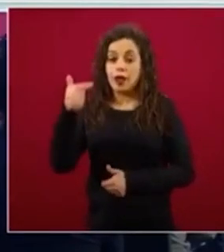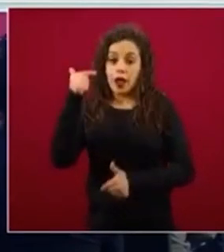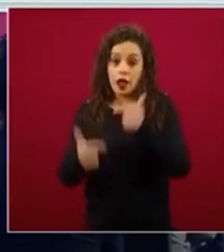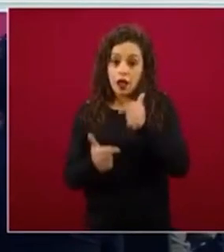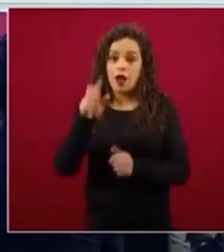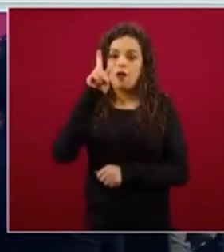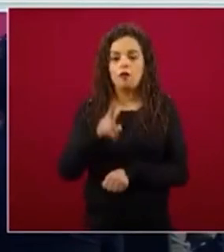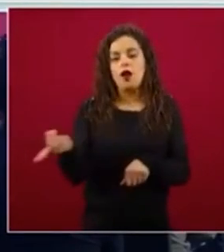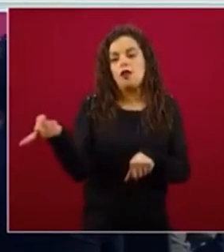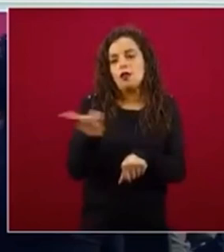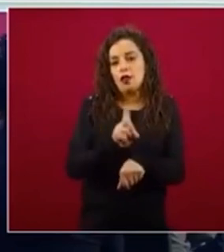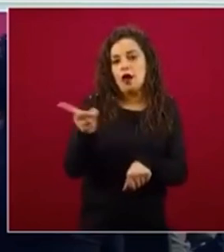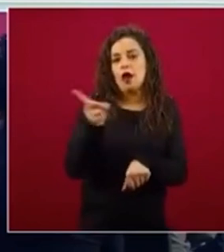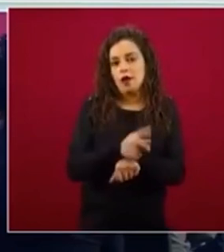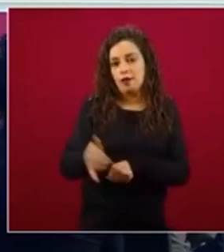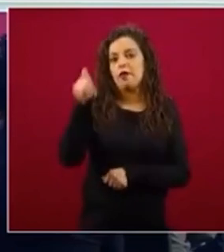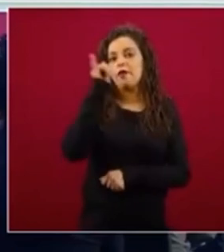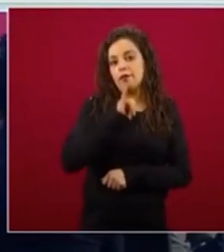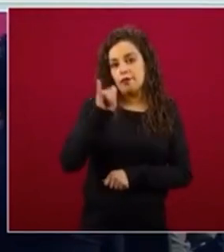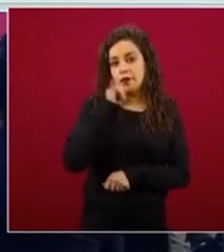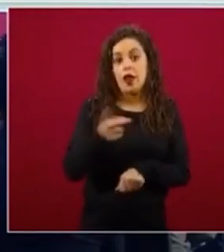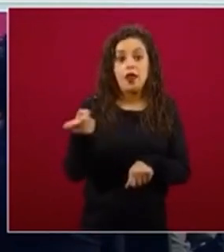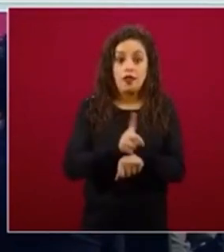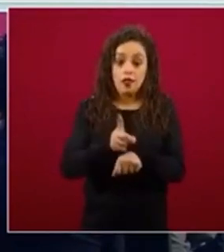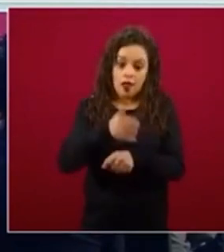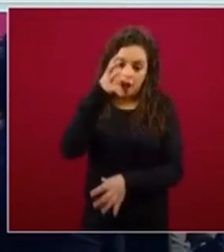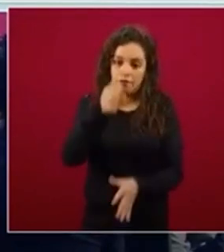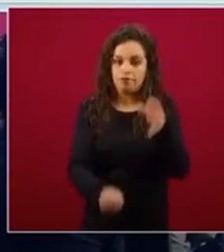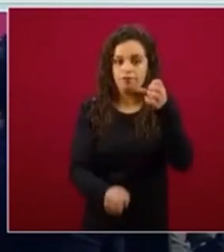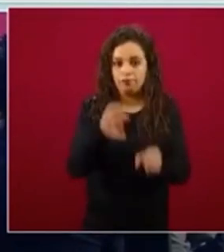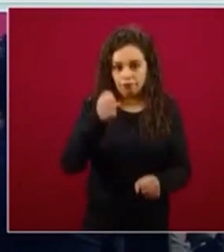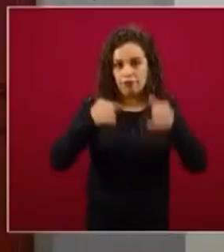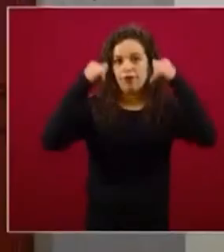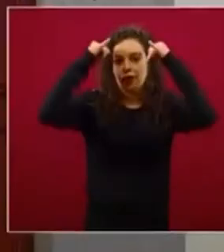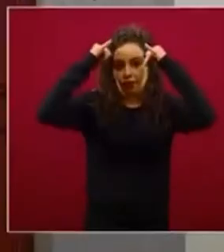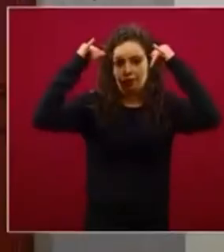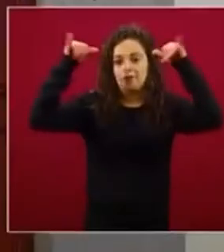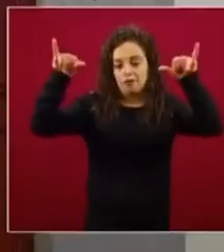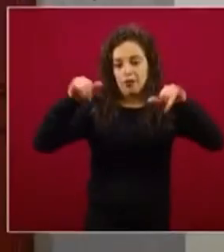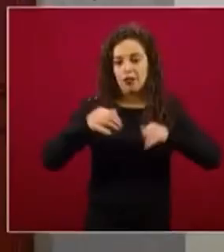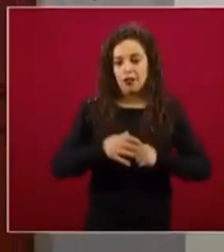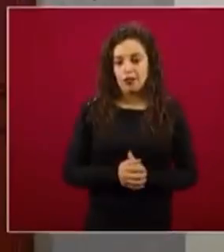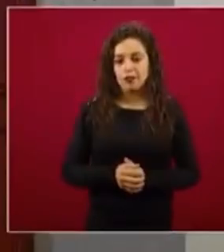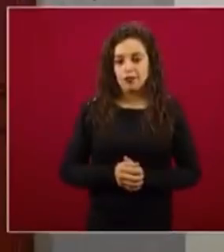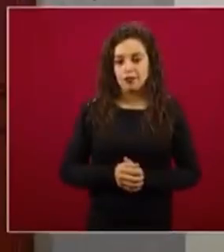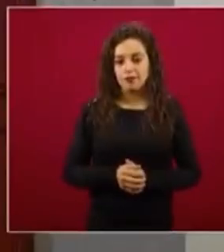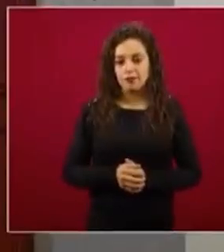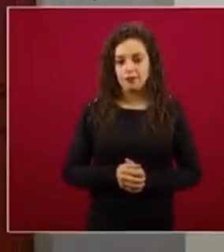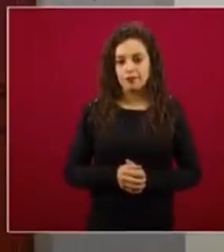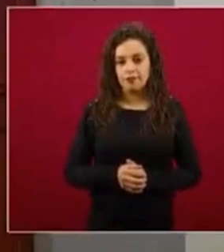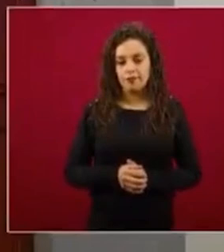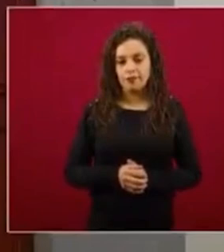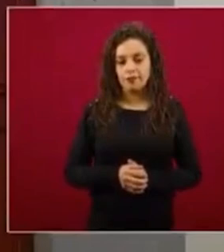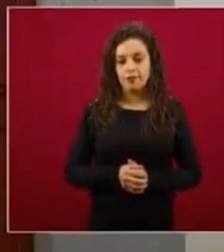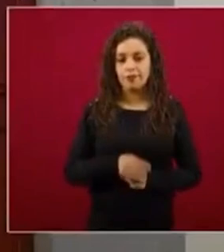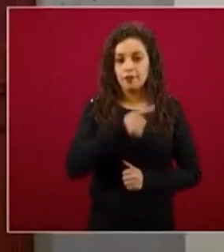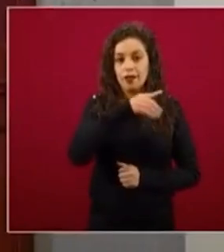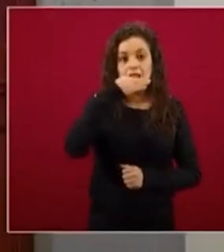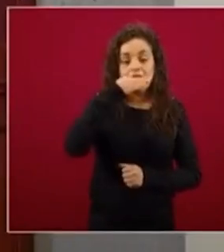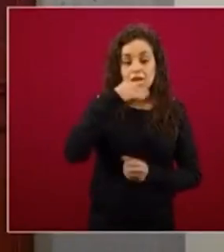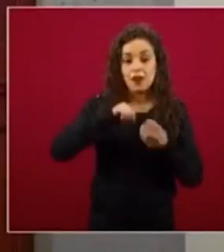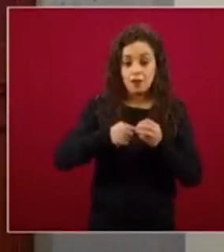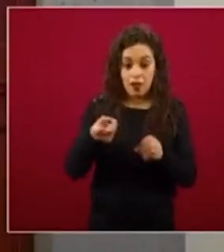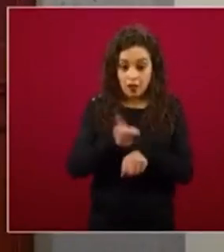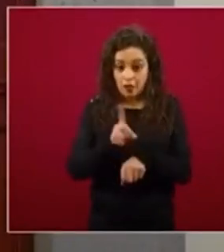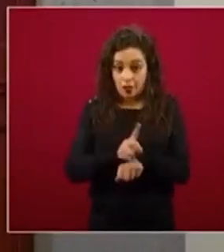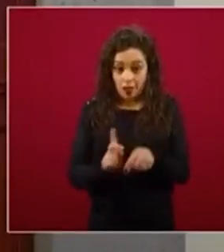diario, pero el maíz y el frijol no se da cuando queremos, tiene ciclos. Nosotros empezamos en octubre del